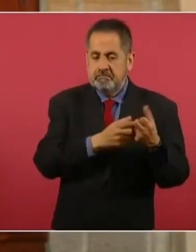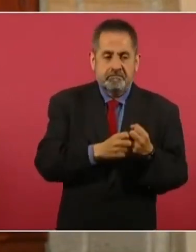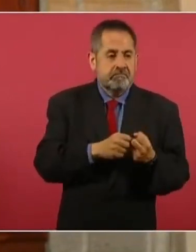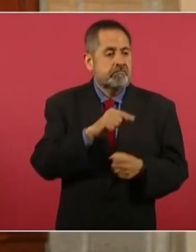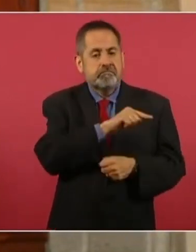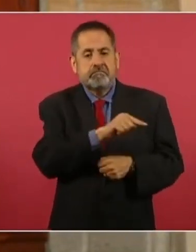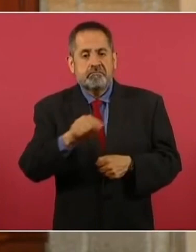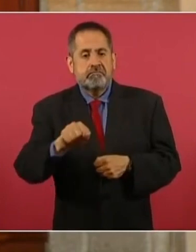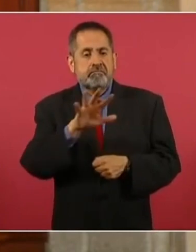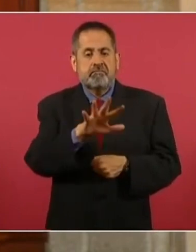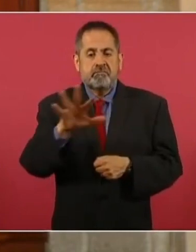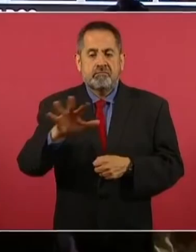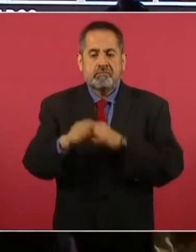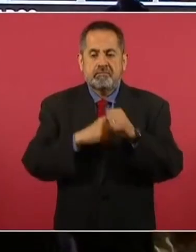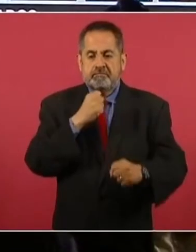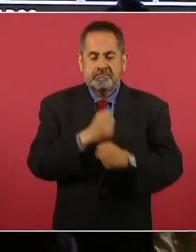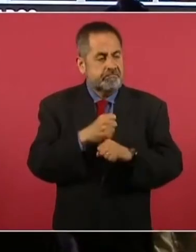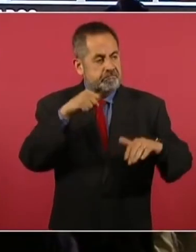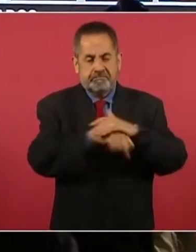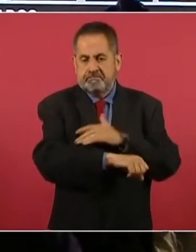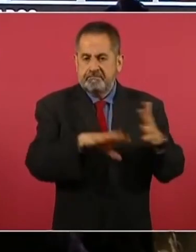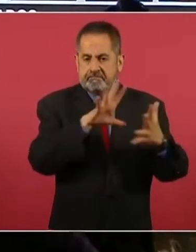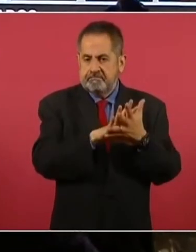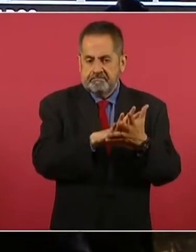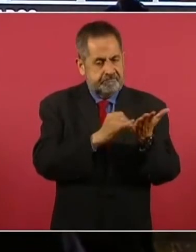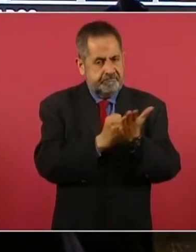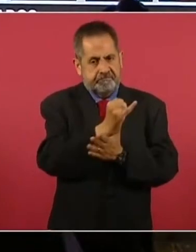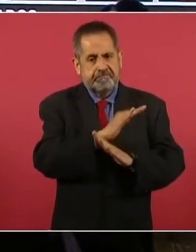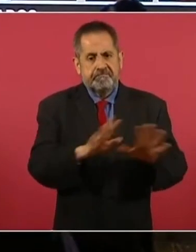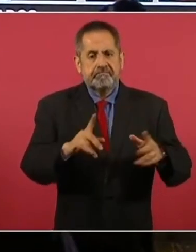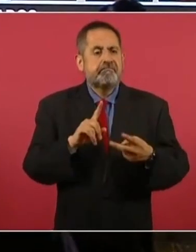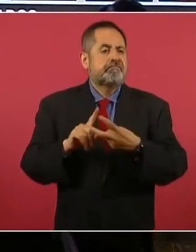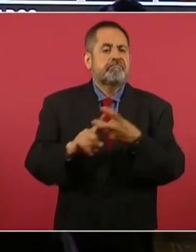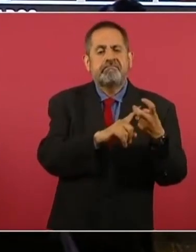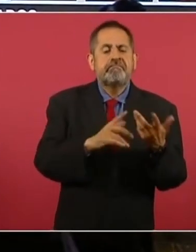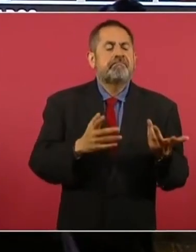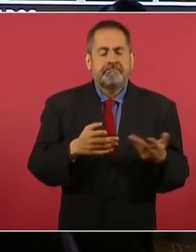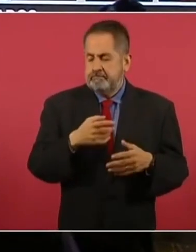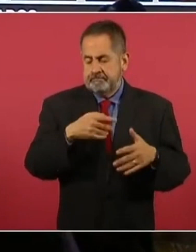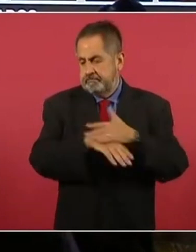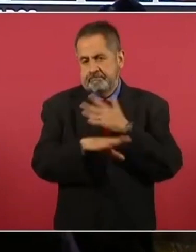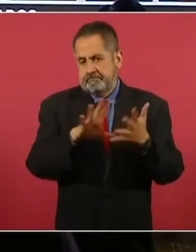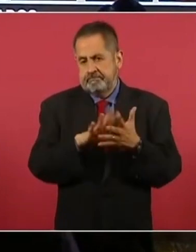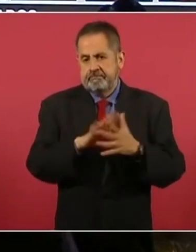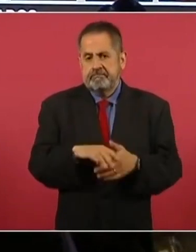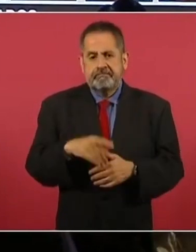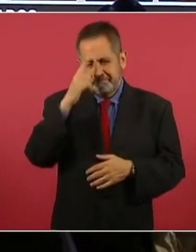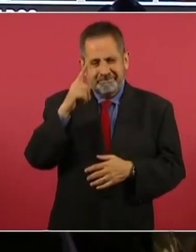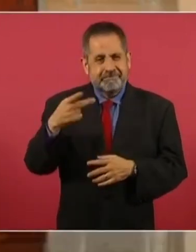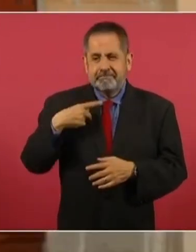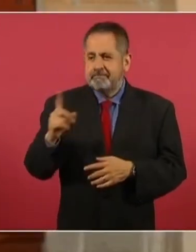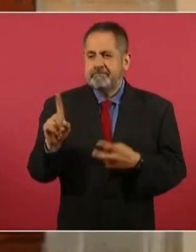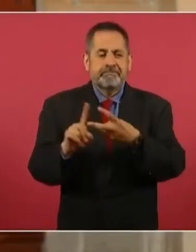años para cada uno de ellos por hechos cometidos de secuestro y deprivación de la libertad en agravio de una persona